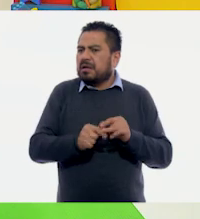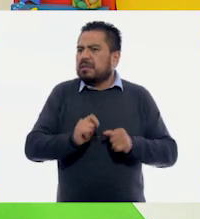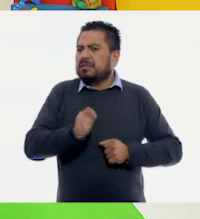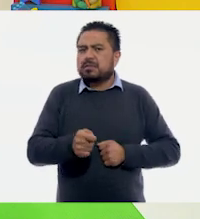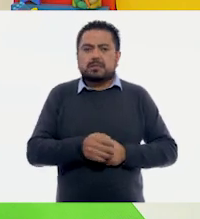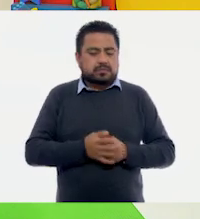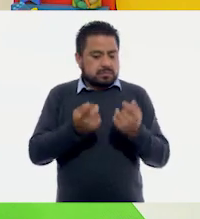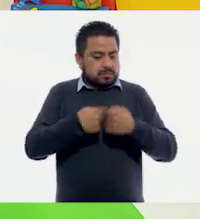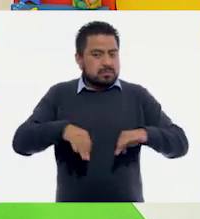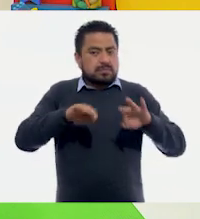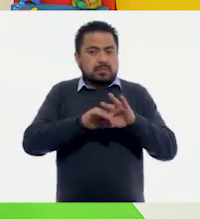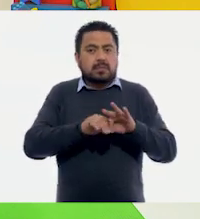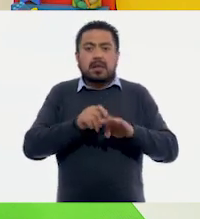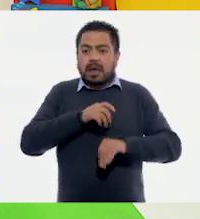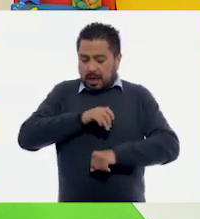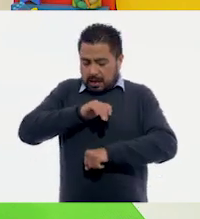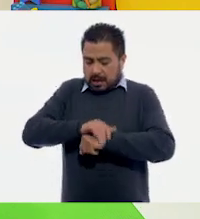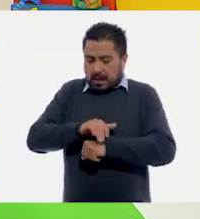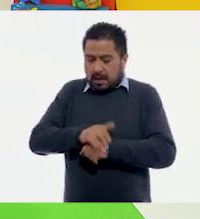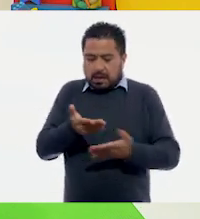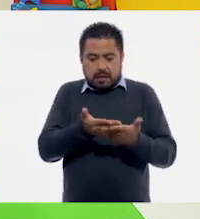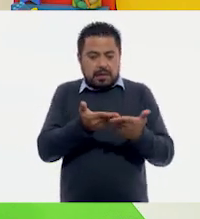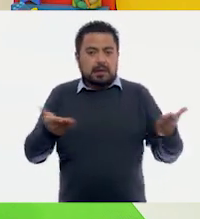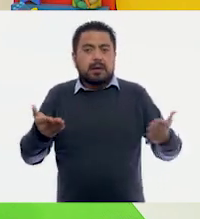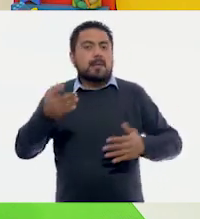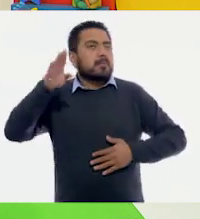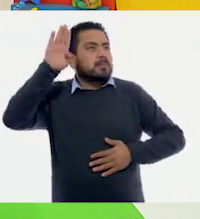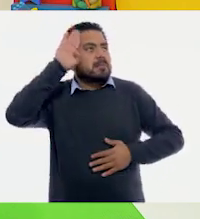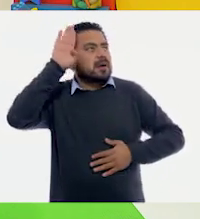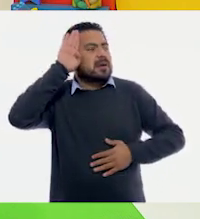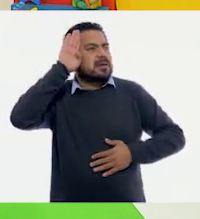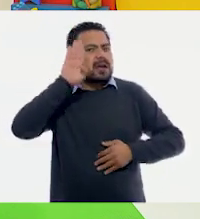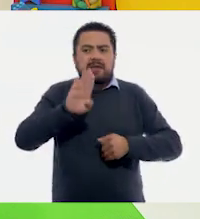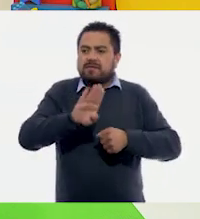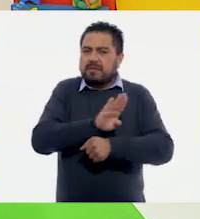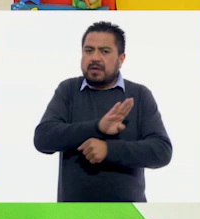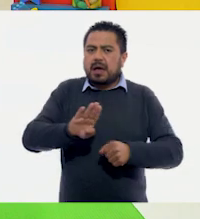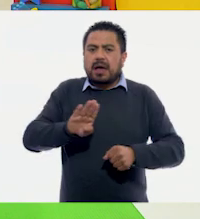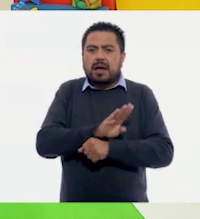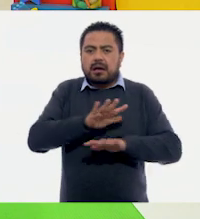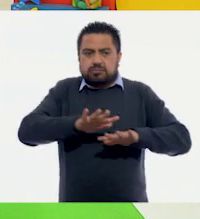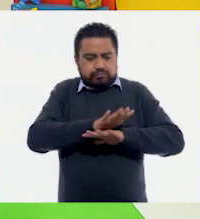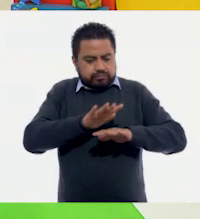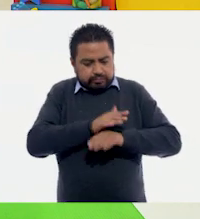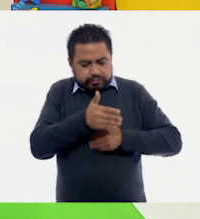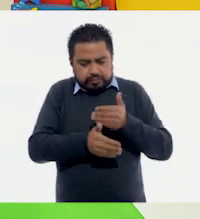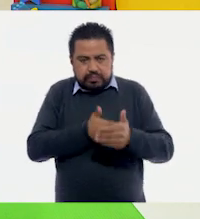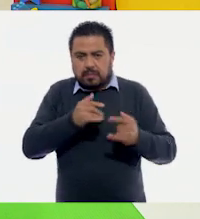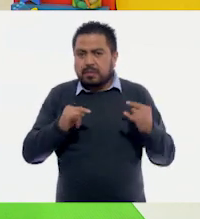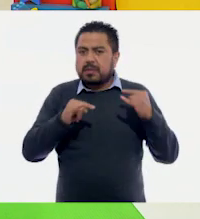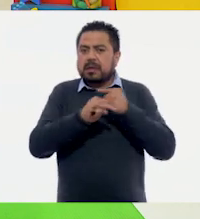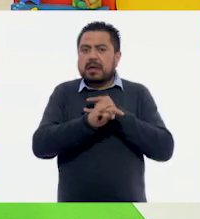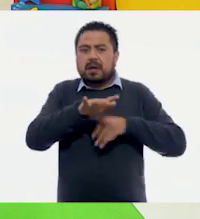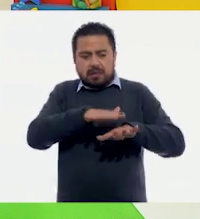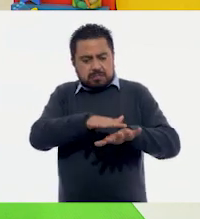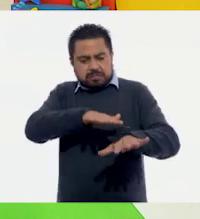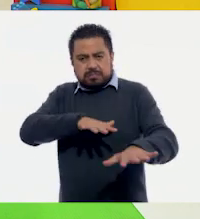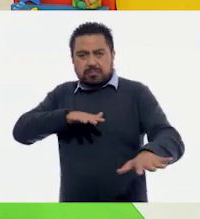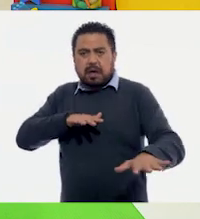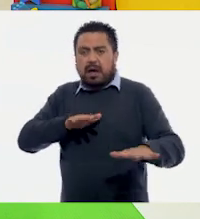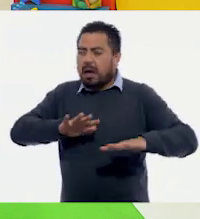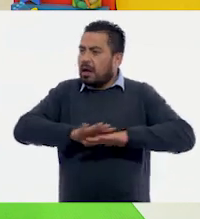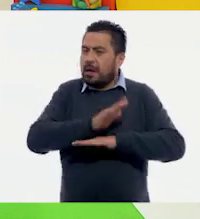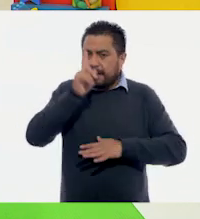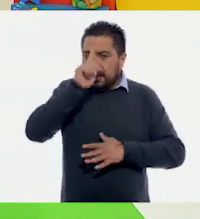Es importante que nuestras amigas y amigos piensen en los beneficios que los cambios en las calles y avenidas han traído para su